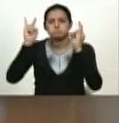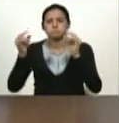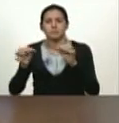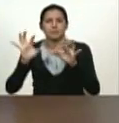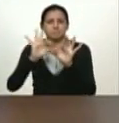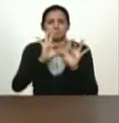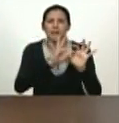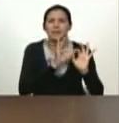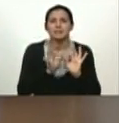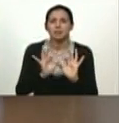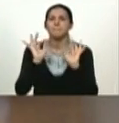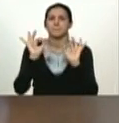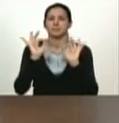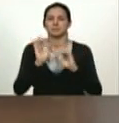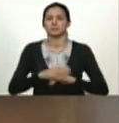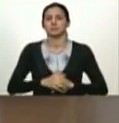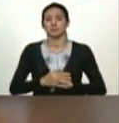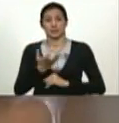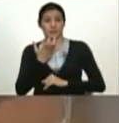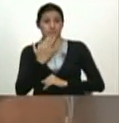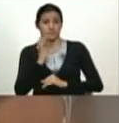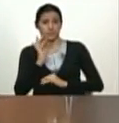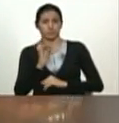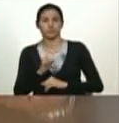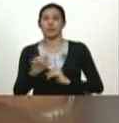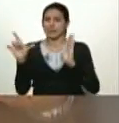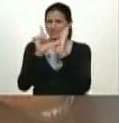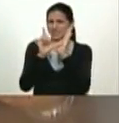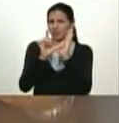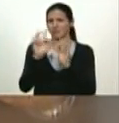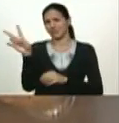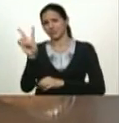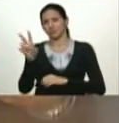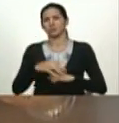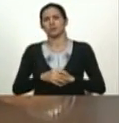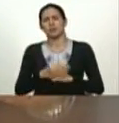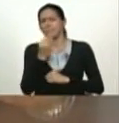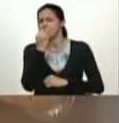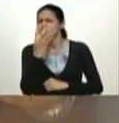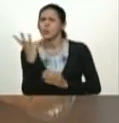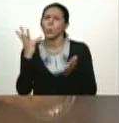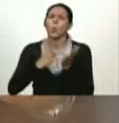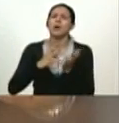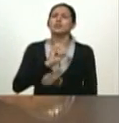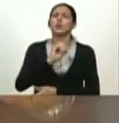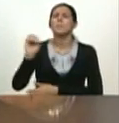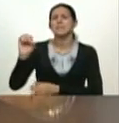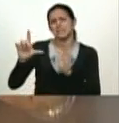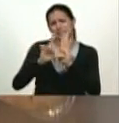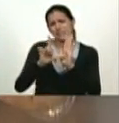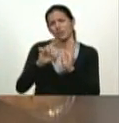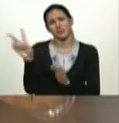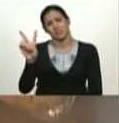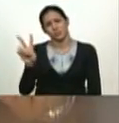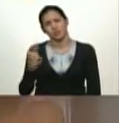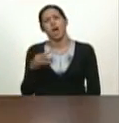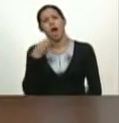productiva siempre pongo como ejemplo los liceos del país que bello esos 4 mil liceos del país nuestros muchachos